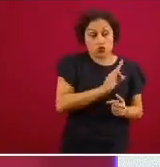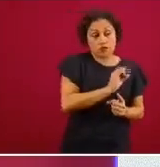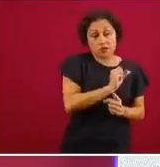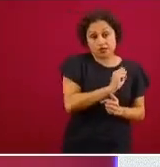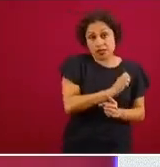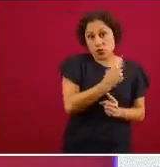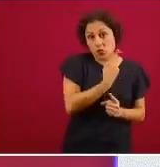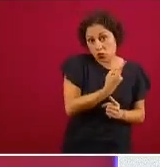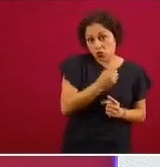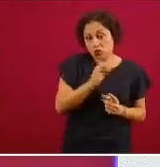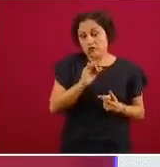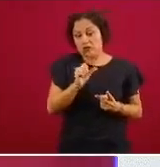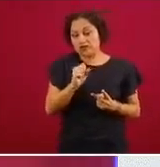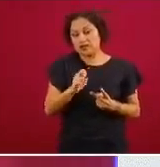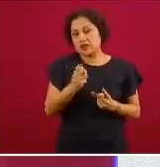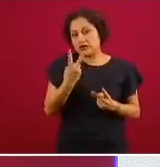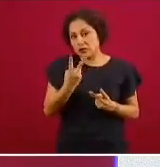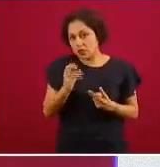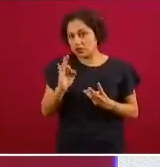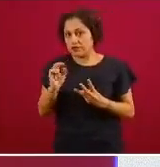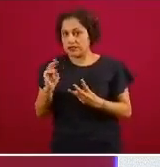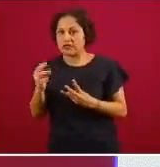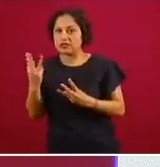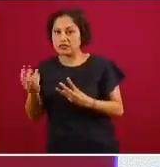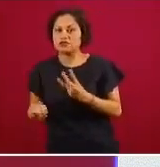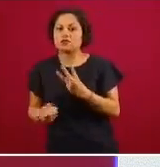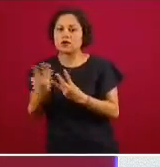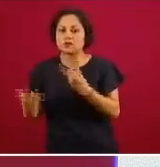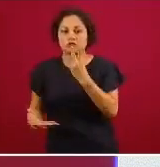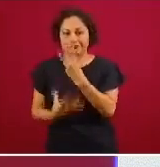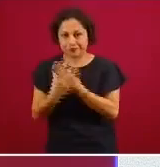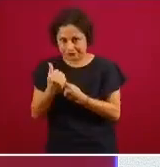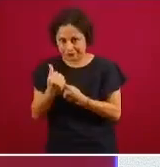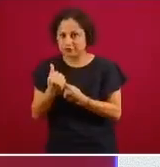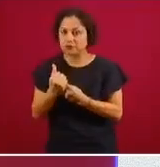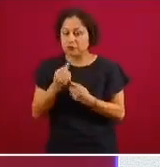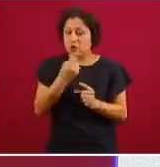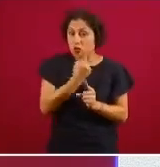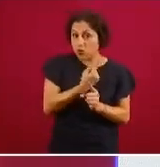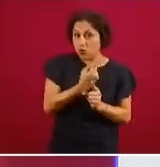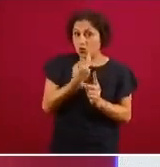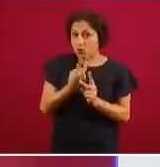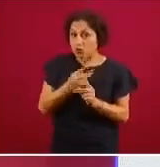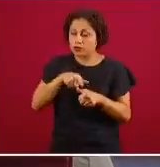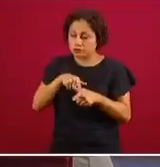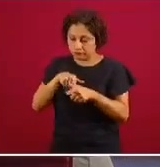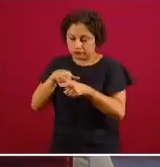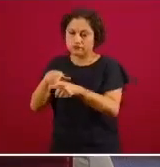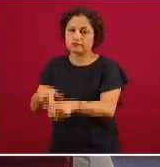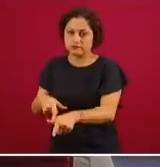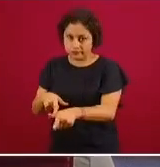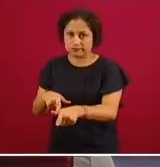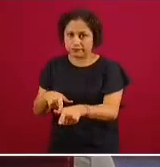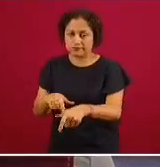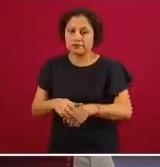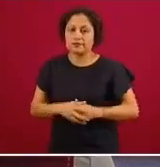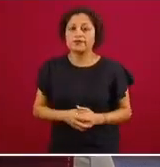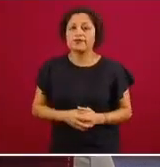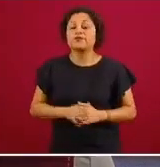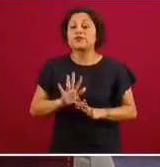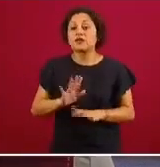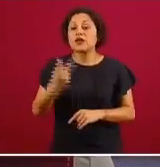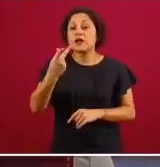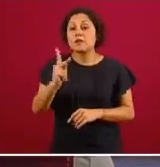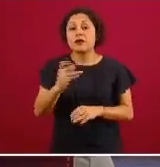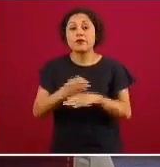continuará el sistema centinela continuará la vigilancia centrada en casos sospechosos pero hay